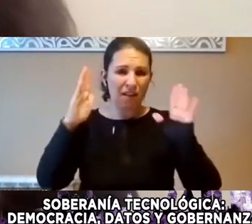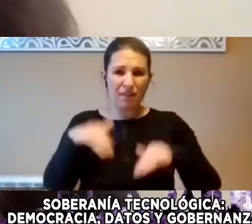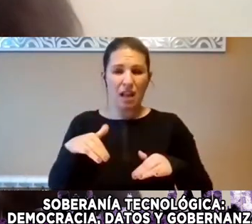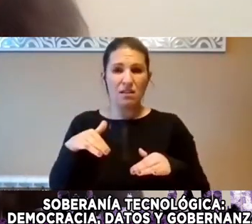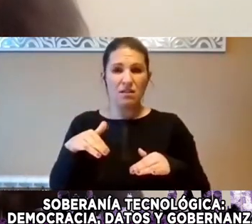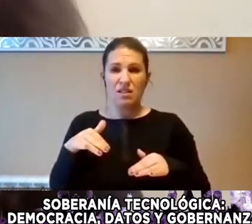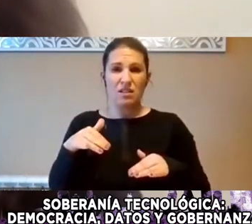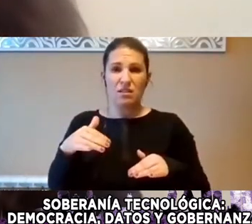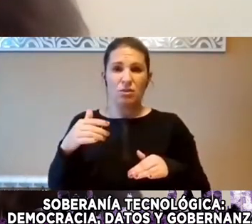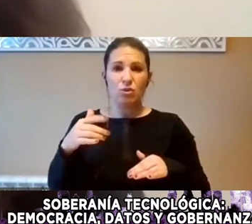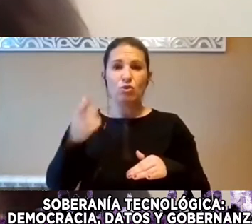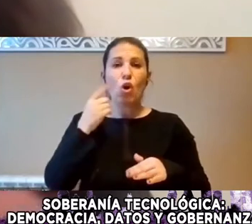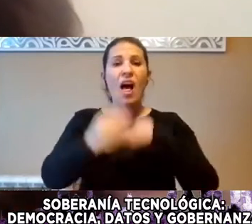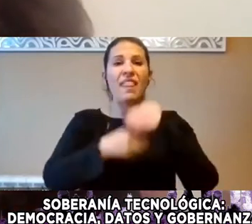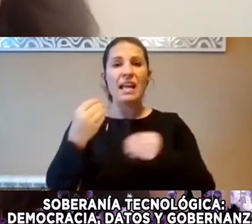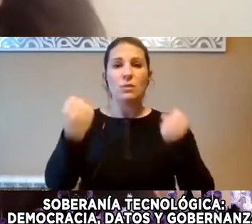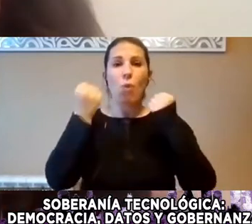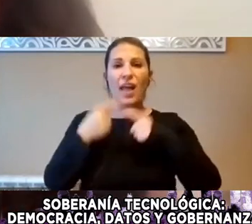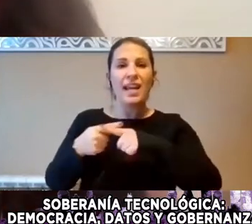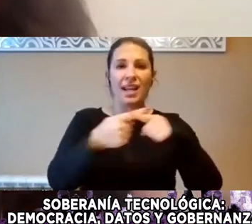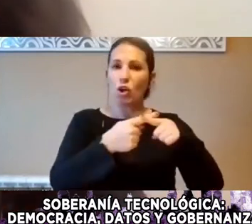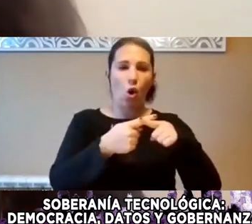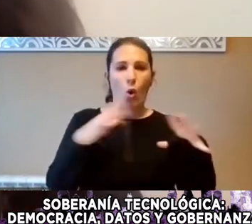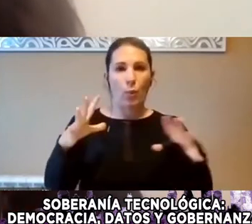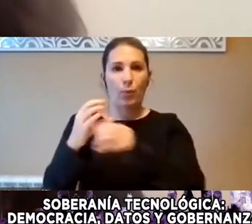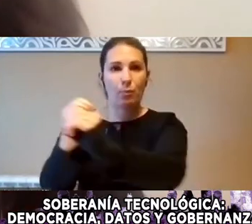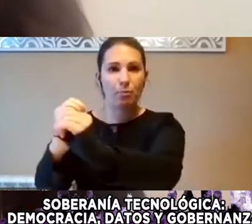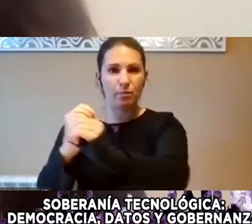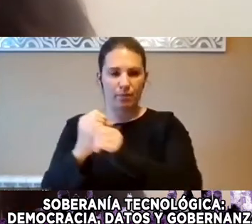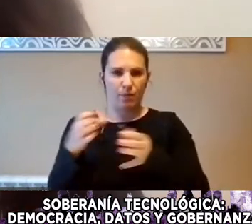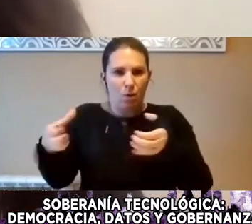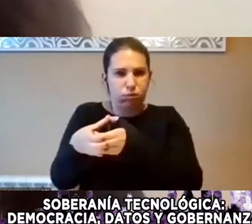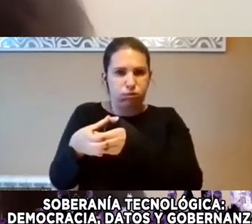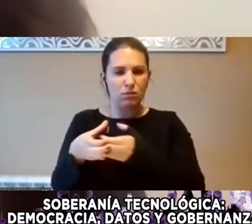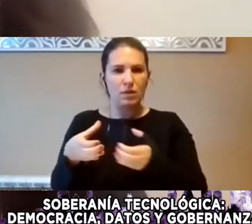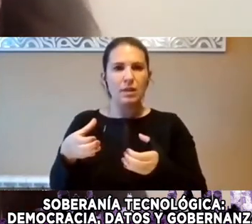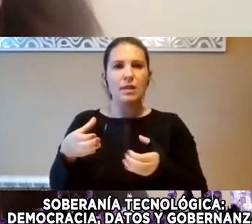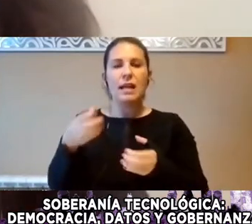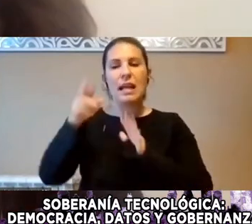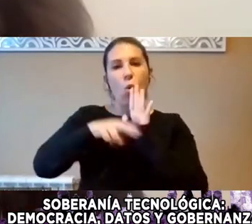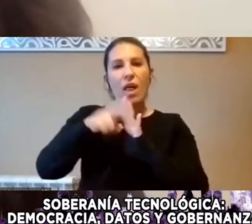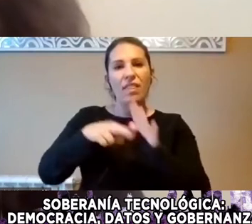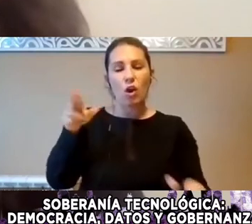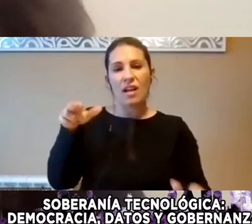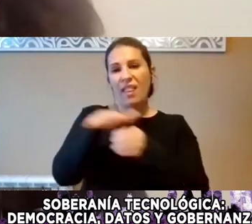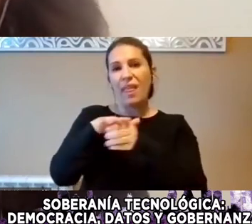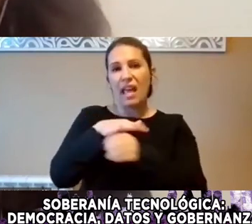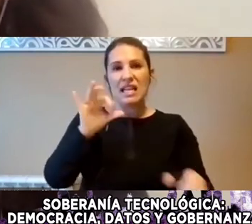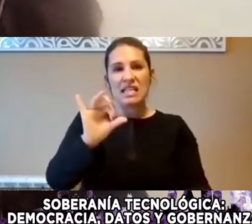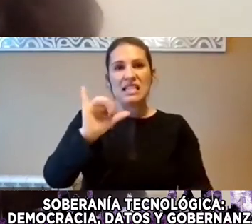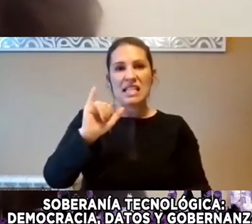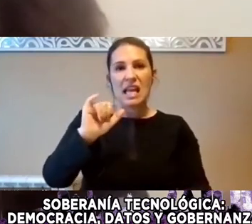Y La Consolidación De Regulación De Silicon Valley Es Lo Que Se Está Tratando